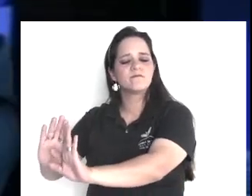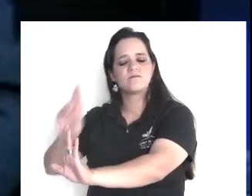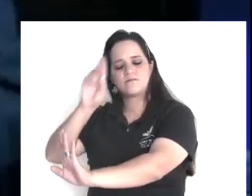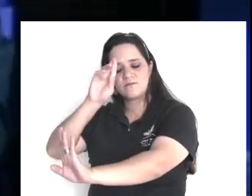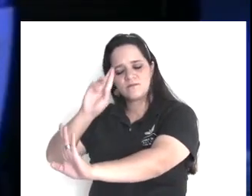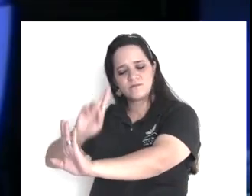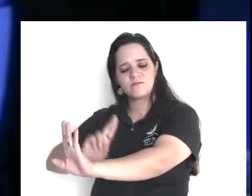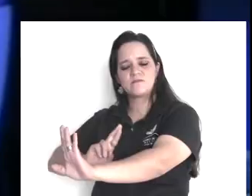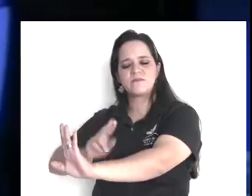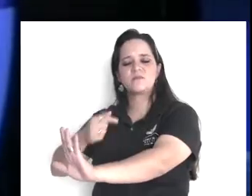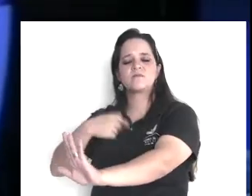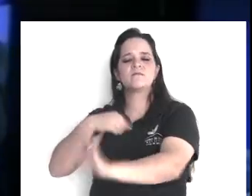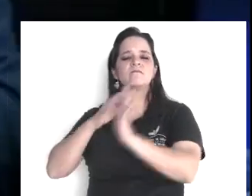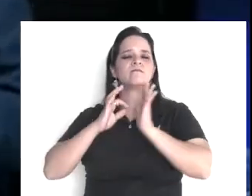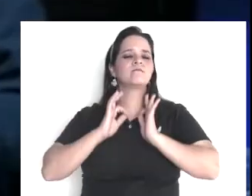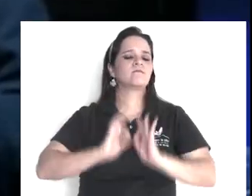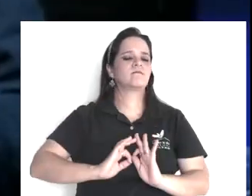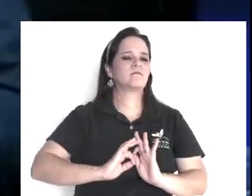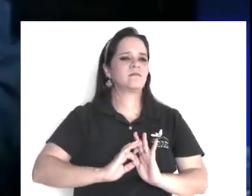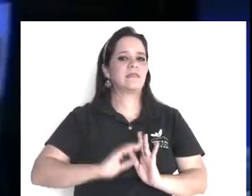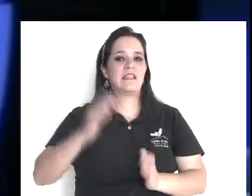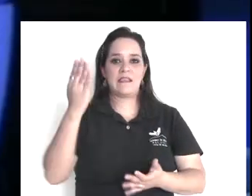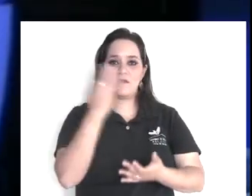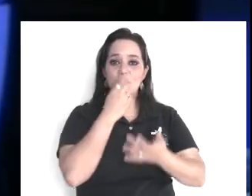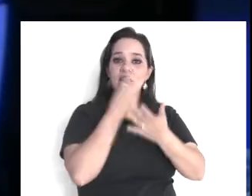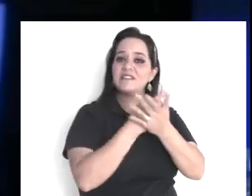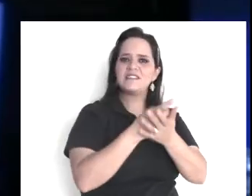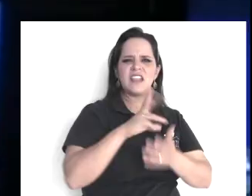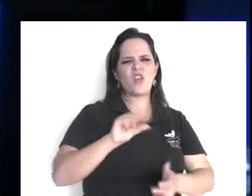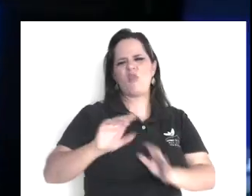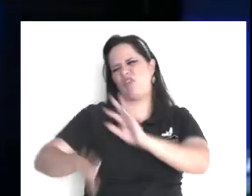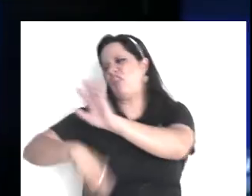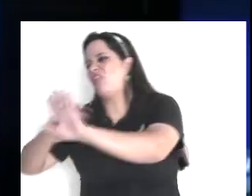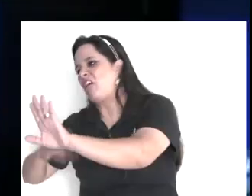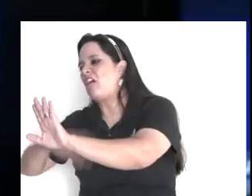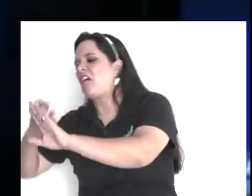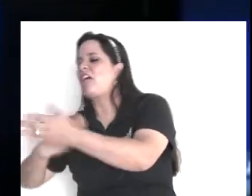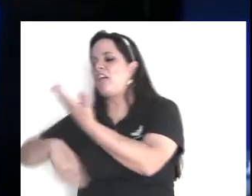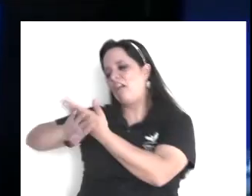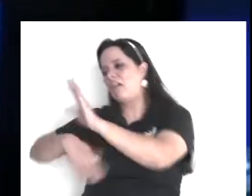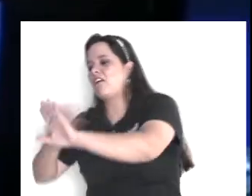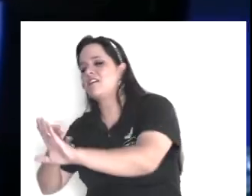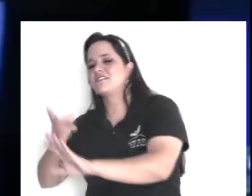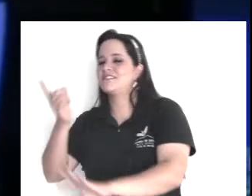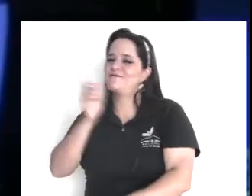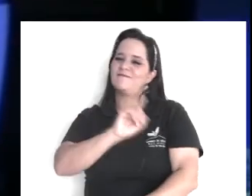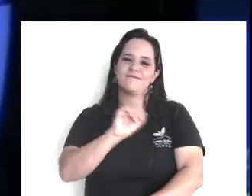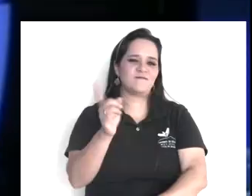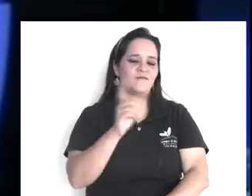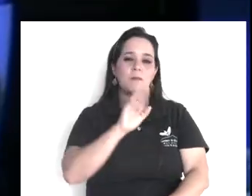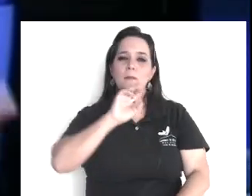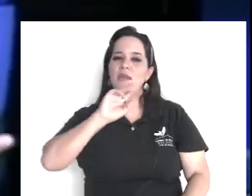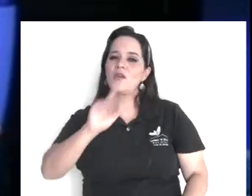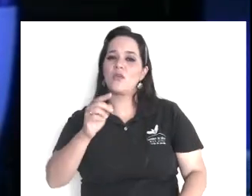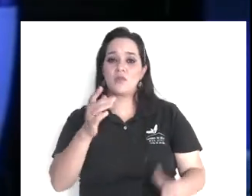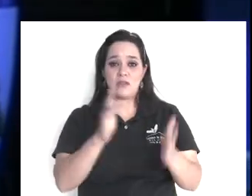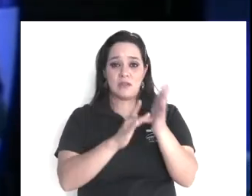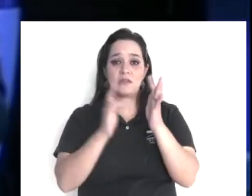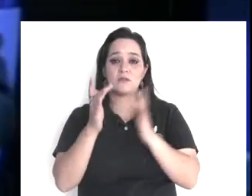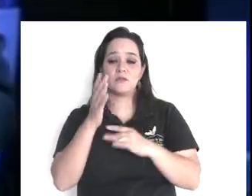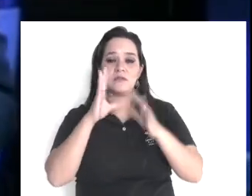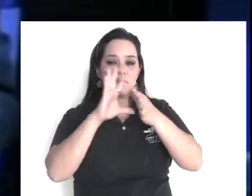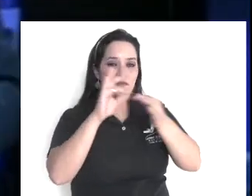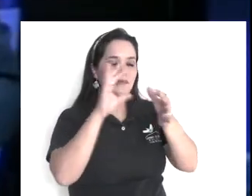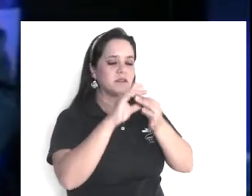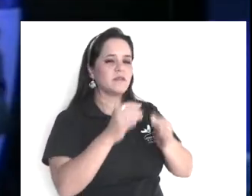no hermano, dice, no resistáis al que es malo, antes dice, si alguno te da en una mejilla, ponle la otra,